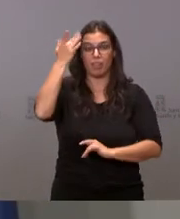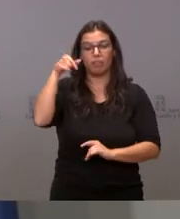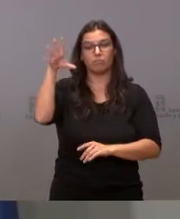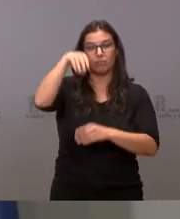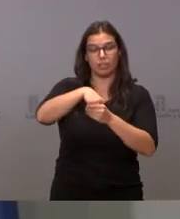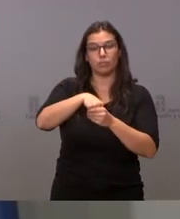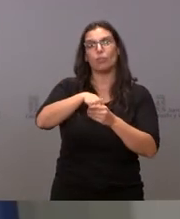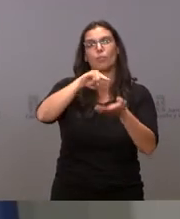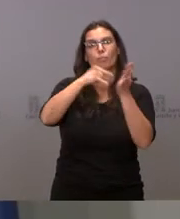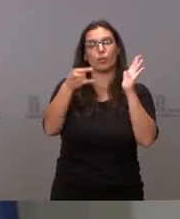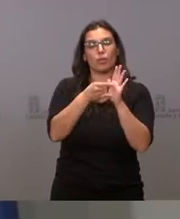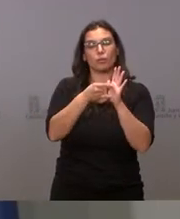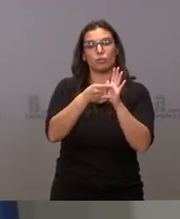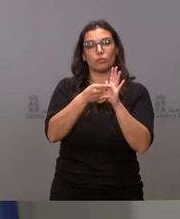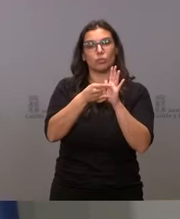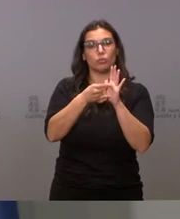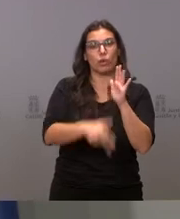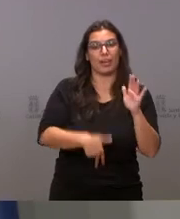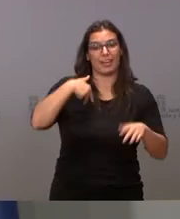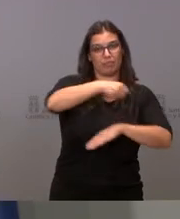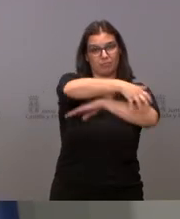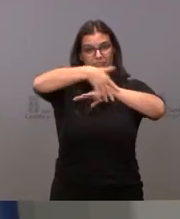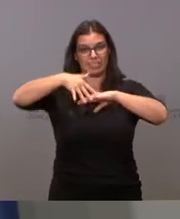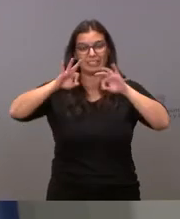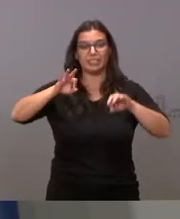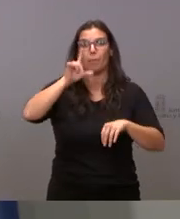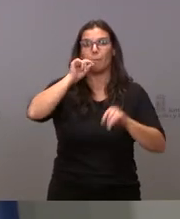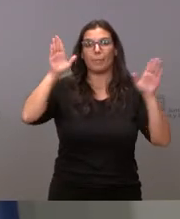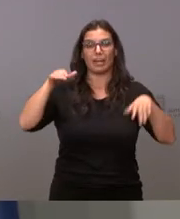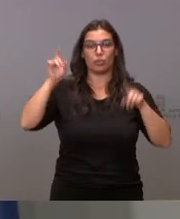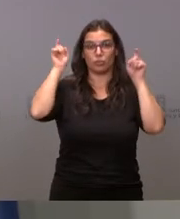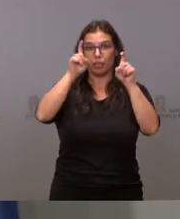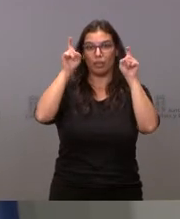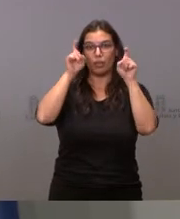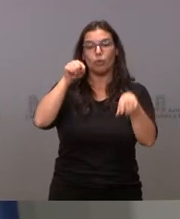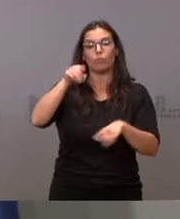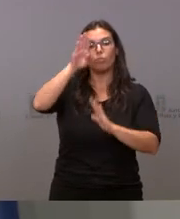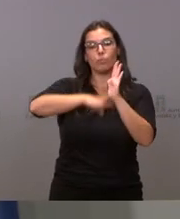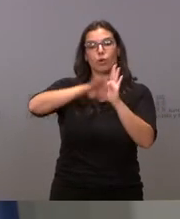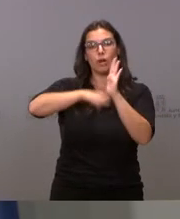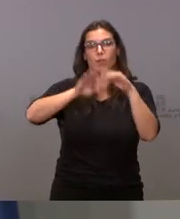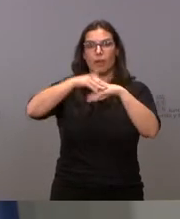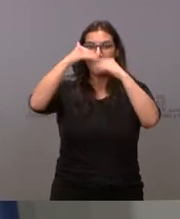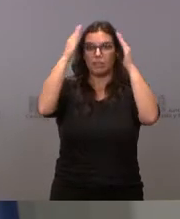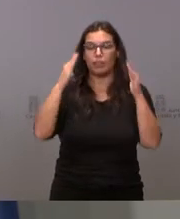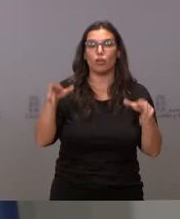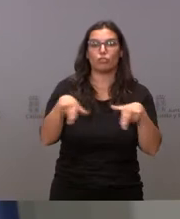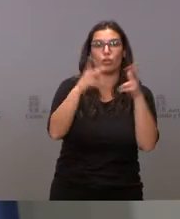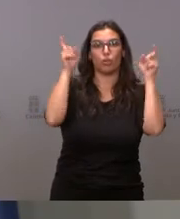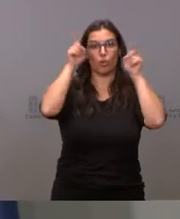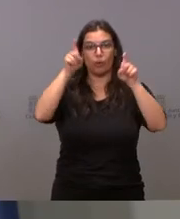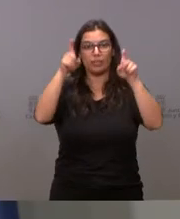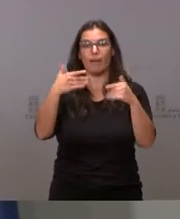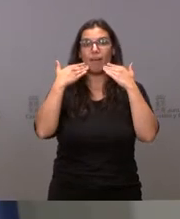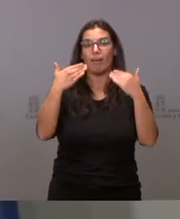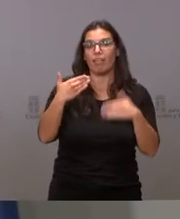parte del proyecto global y transversal de Pajarillos Educa, que es un programa de intervención socioeducativa a través del ocio y de